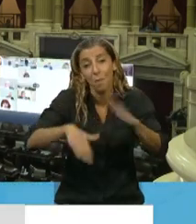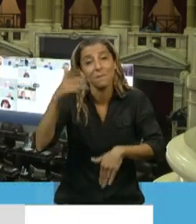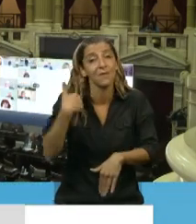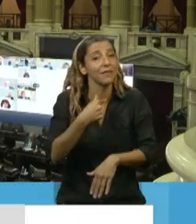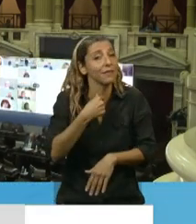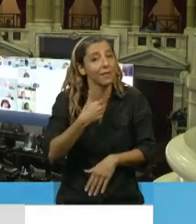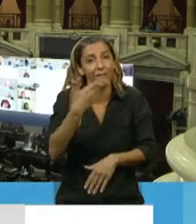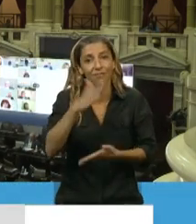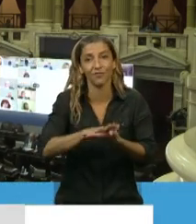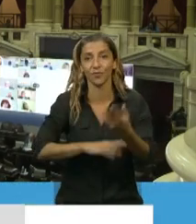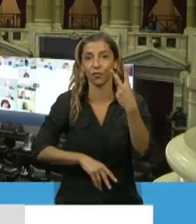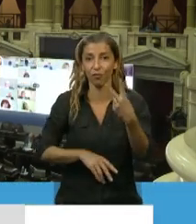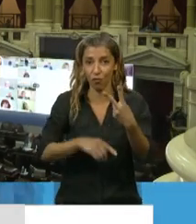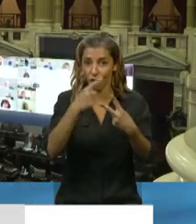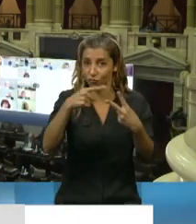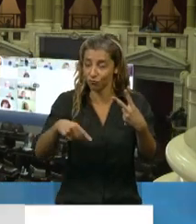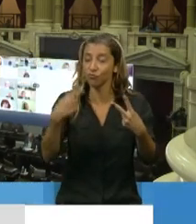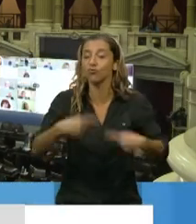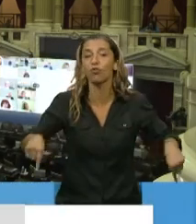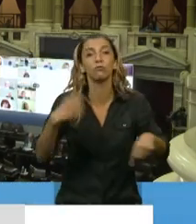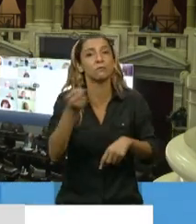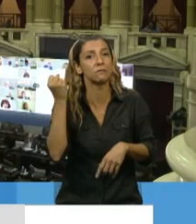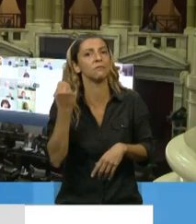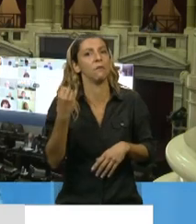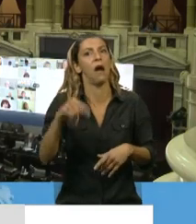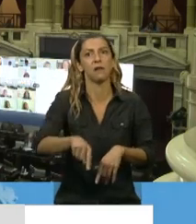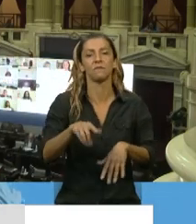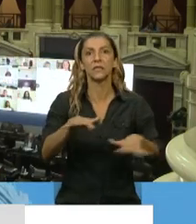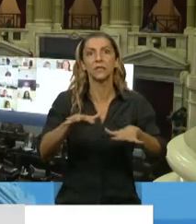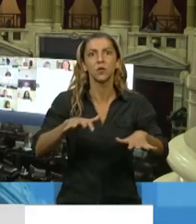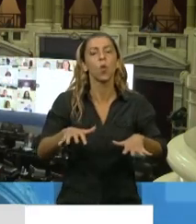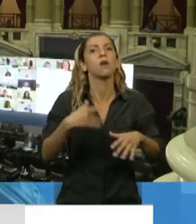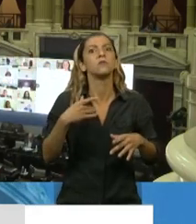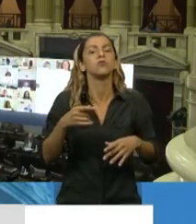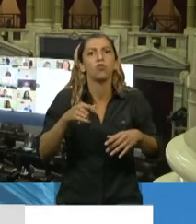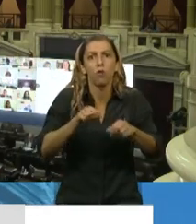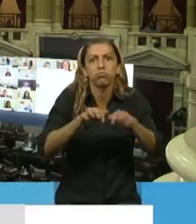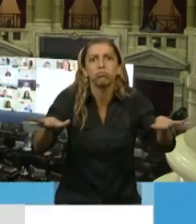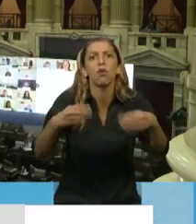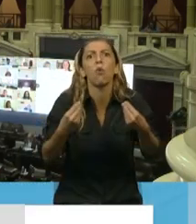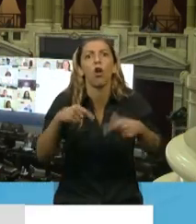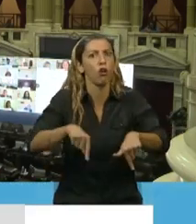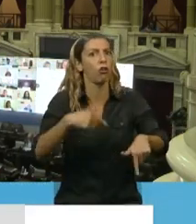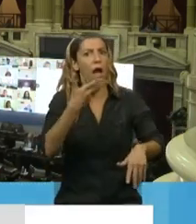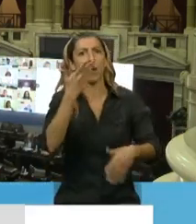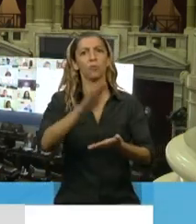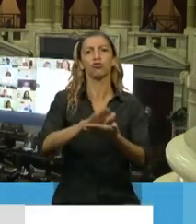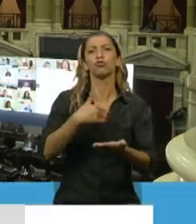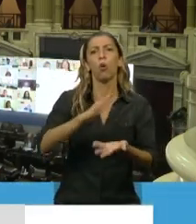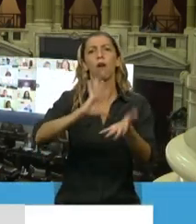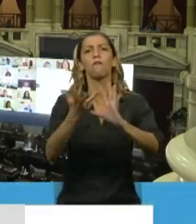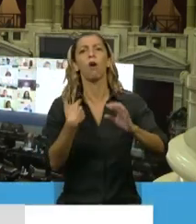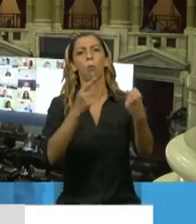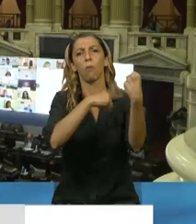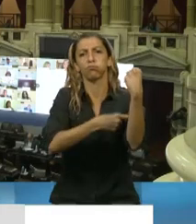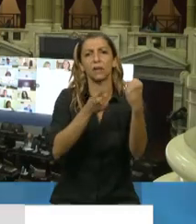de definiciones que se han tomado para enfrentar esta pandemia. Porque mucho se discute de república, quizás se discute de la economía